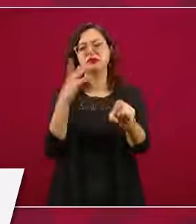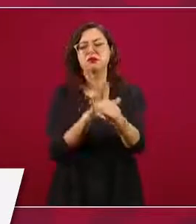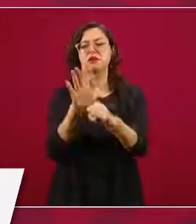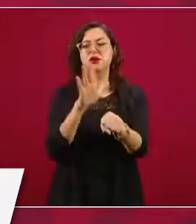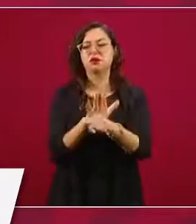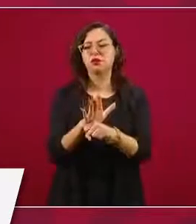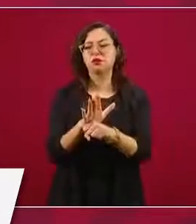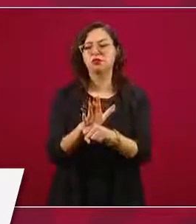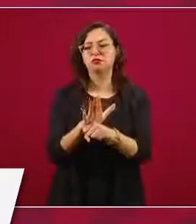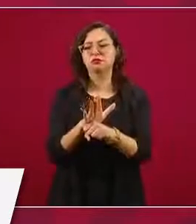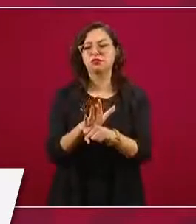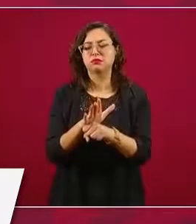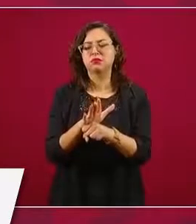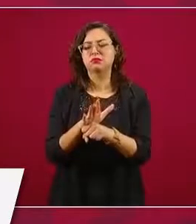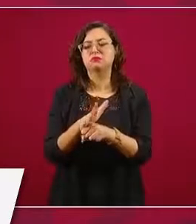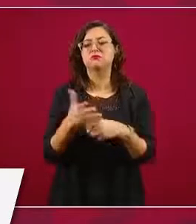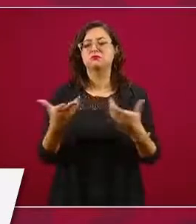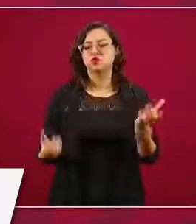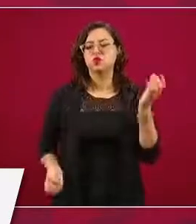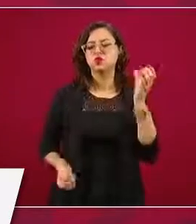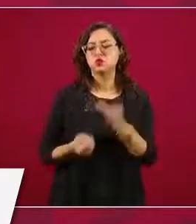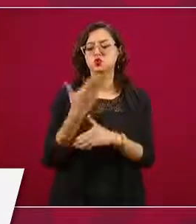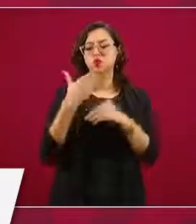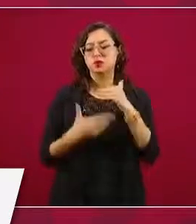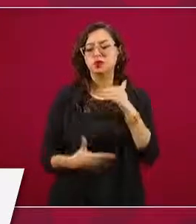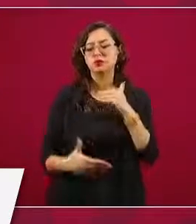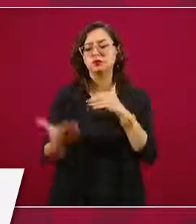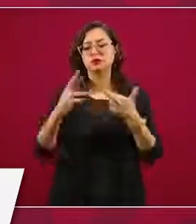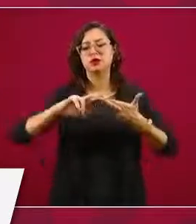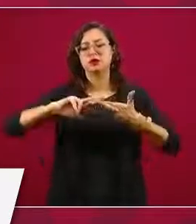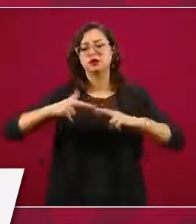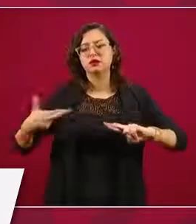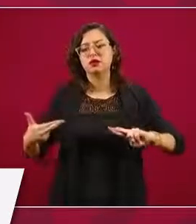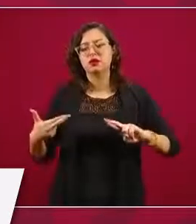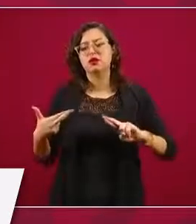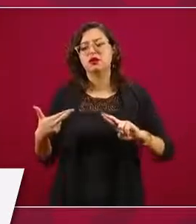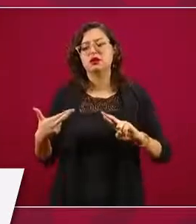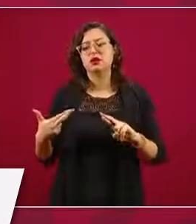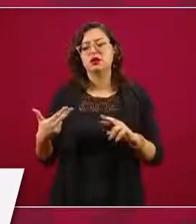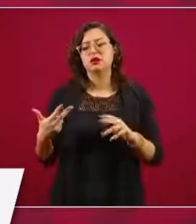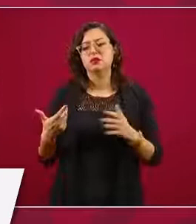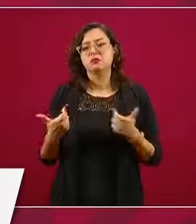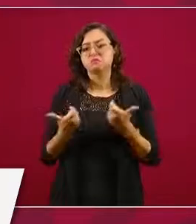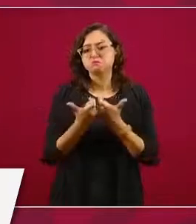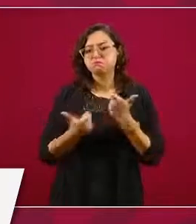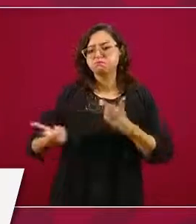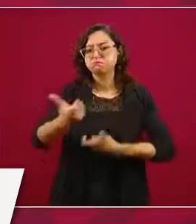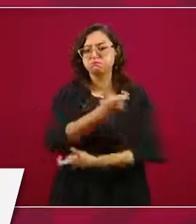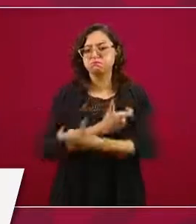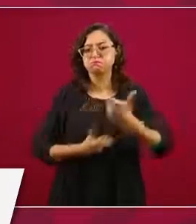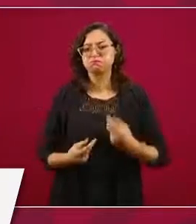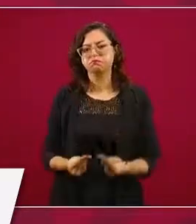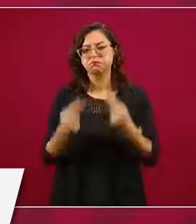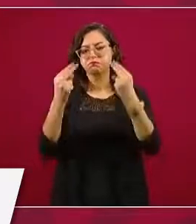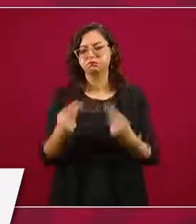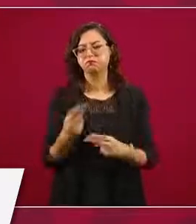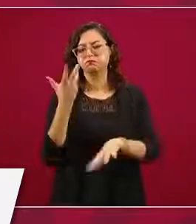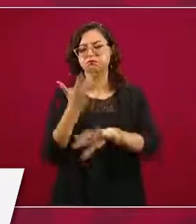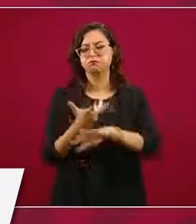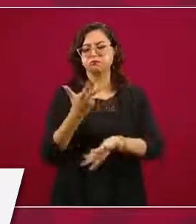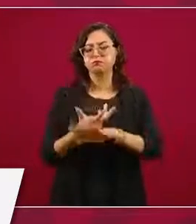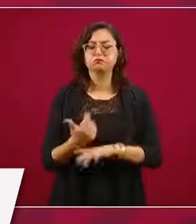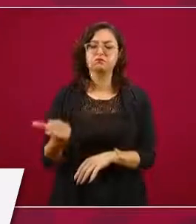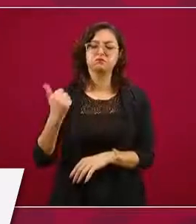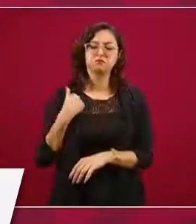de esta nueva etapa en las relaciones económicas y comerciales con Estados Unidos